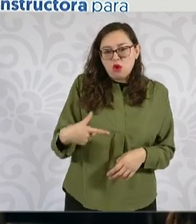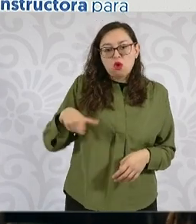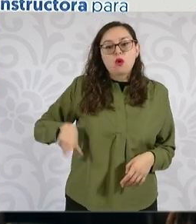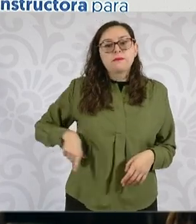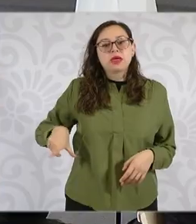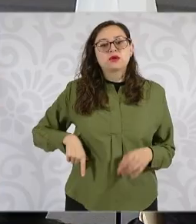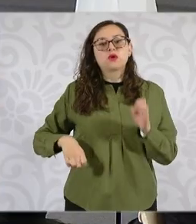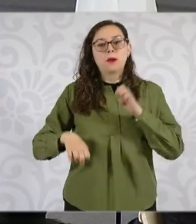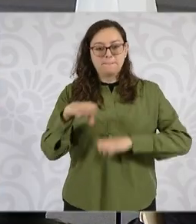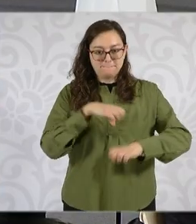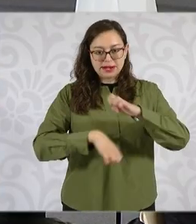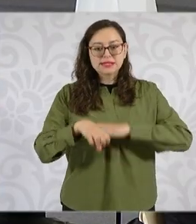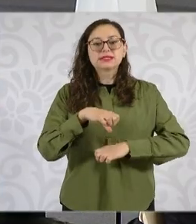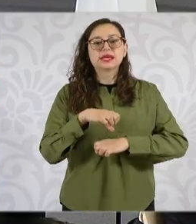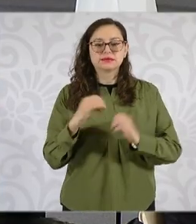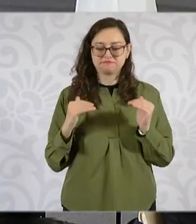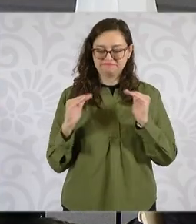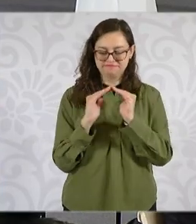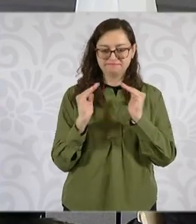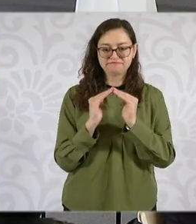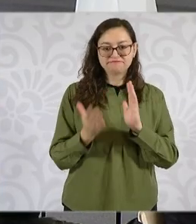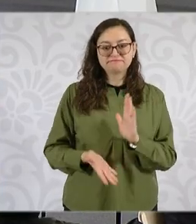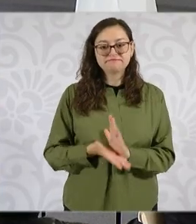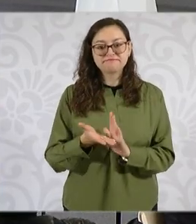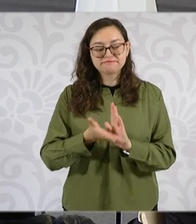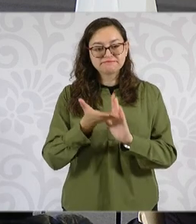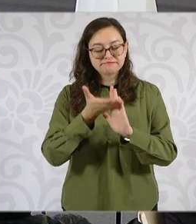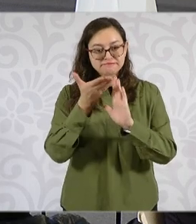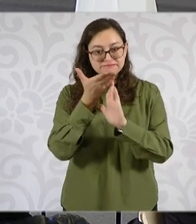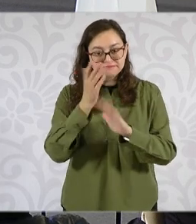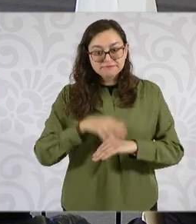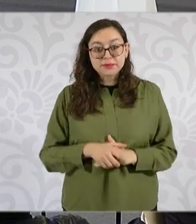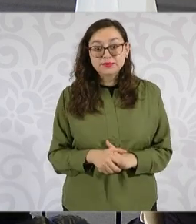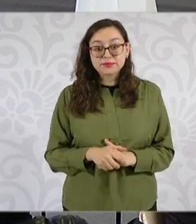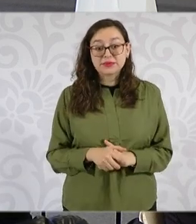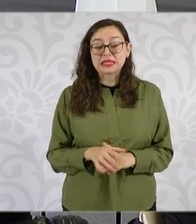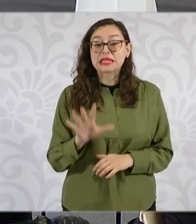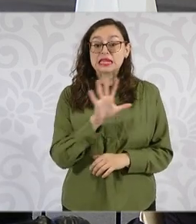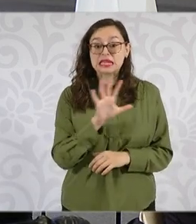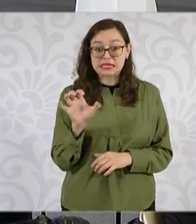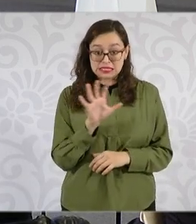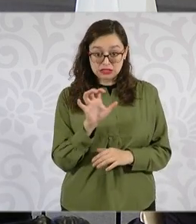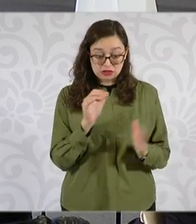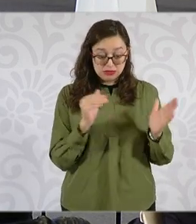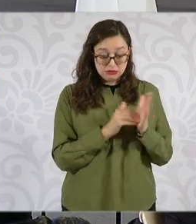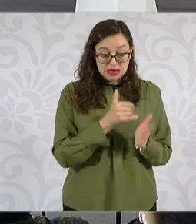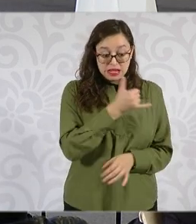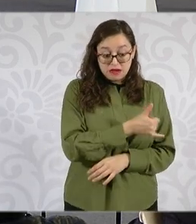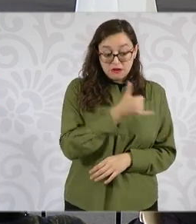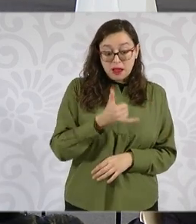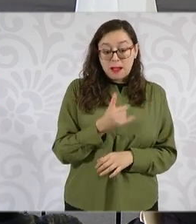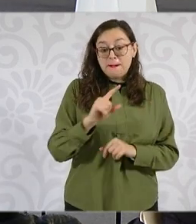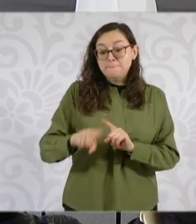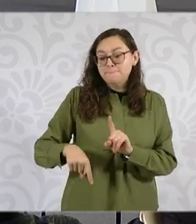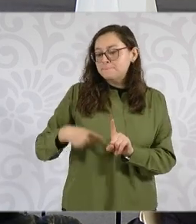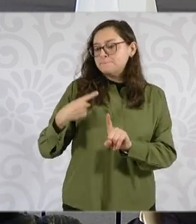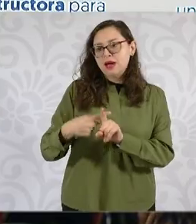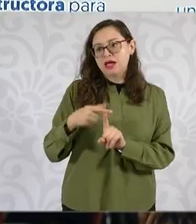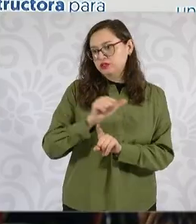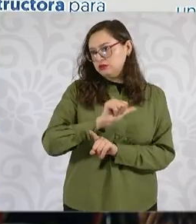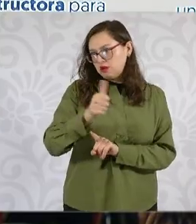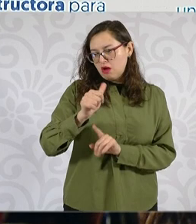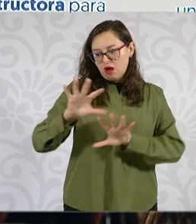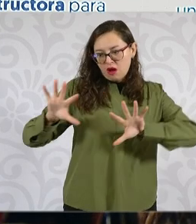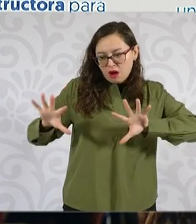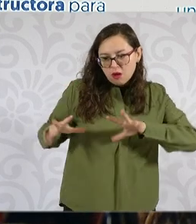se van a incluir no sólo las 500 mil del Infonavit, sino el total, el millón de viviendas,